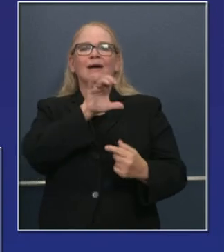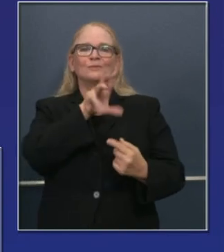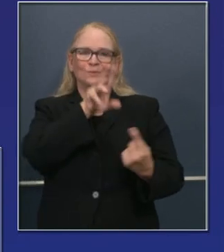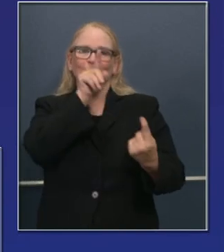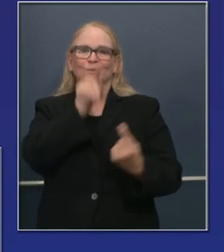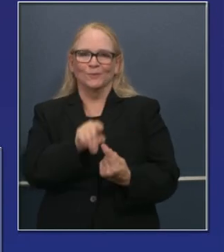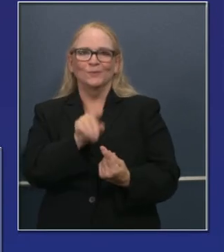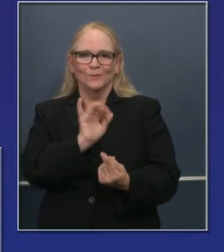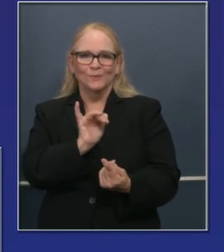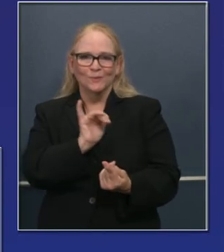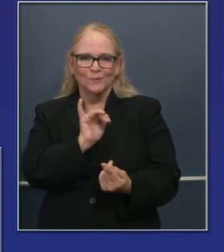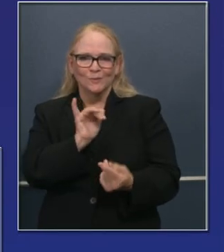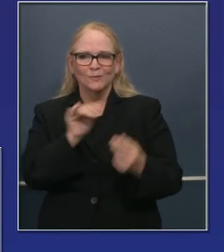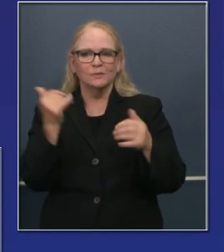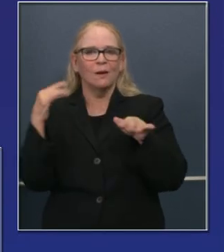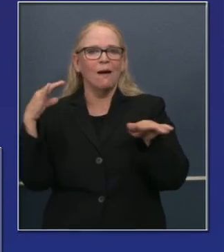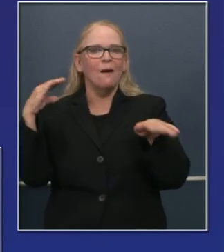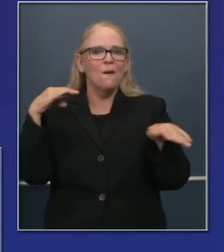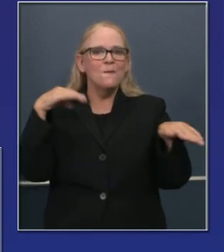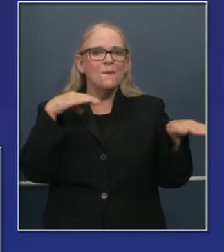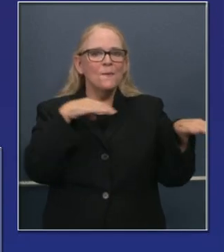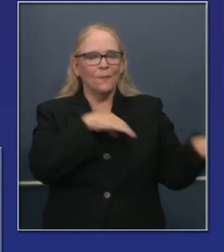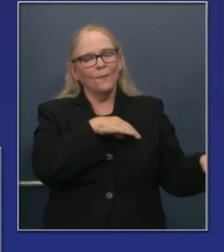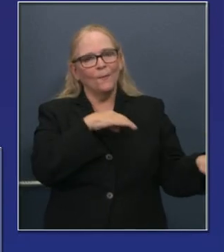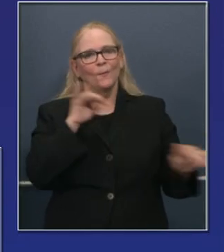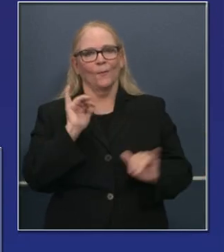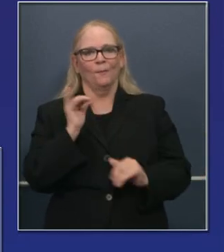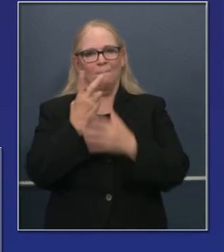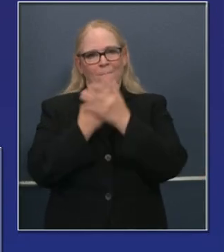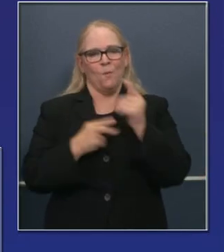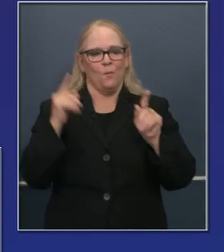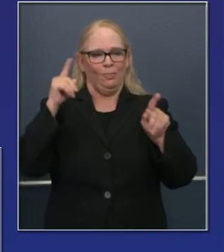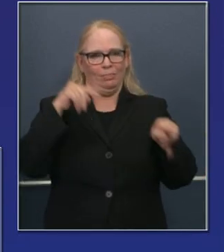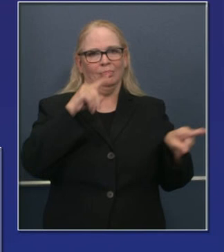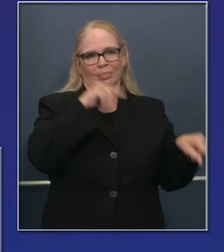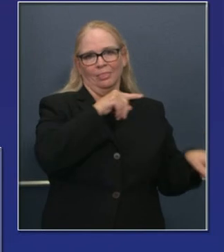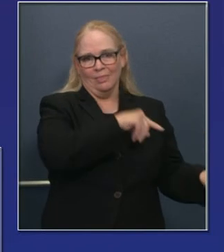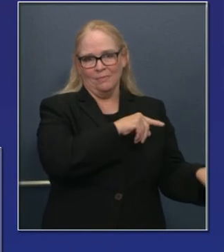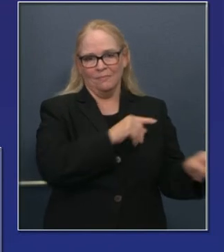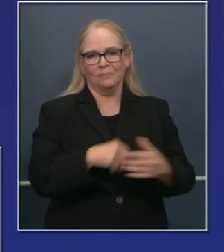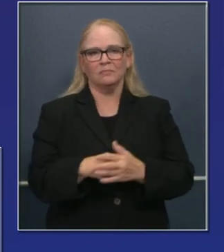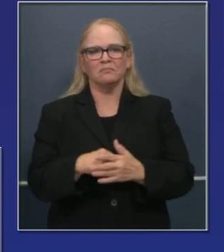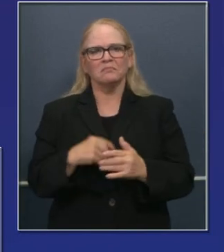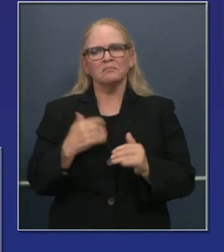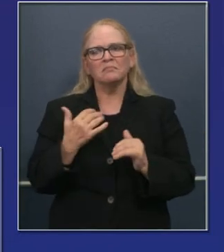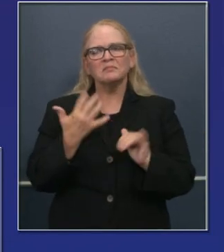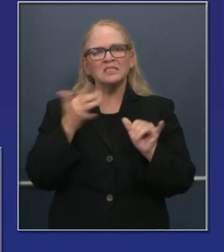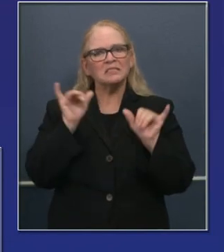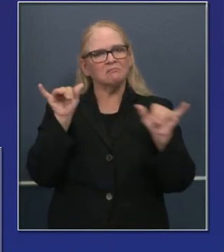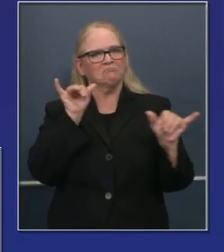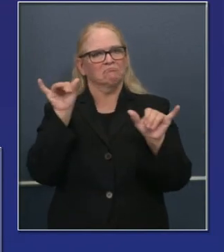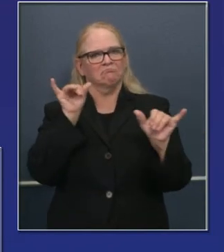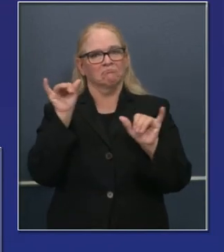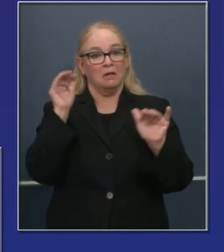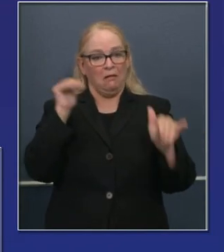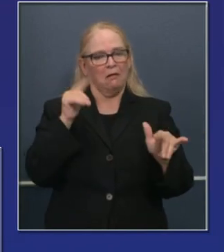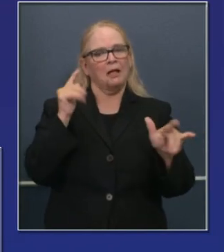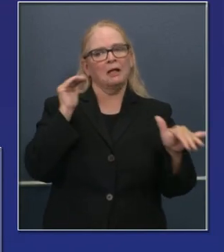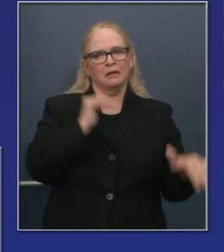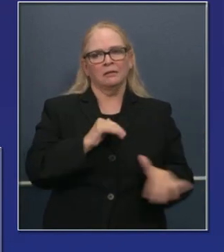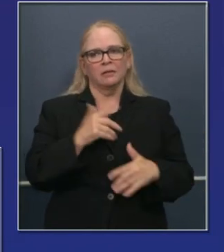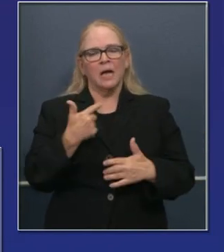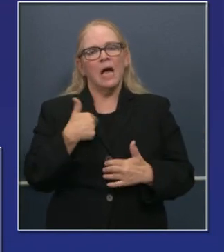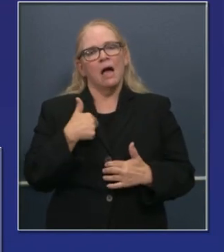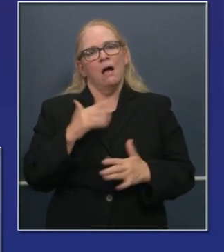ve una baja en el número de índice de hospitalizaciones e ingresos a unidades de cuidados intensivos en las últimas